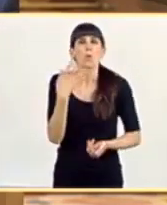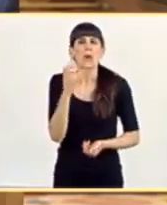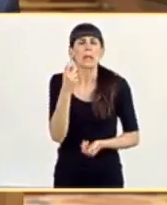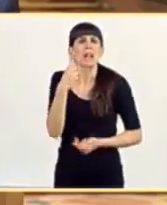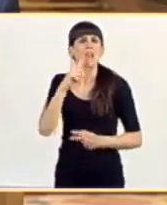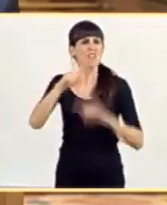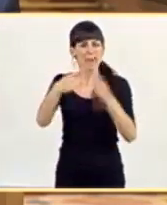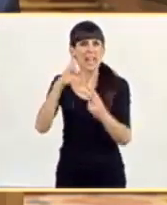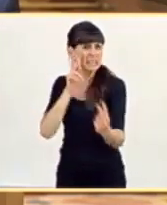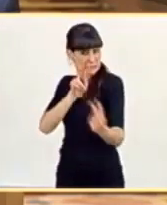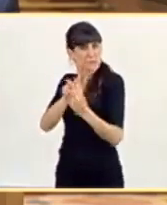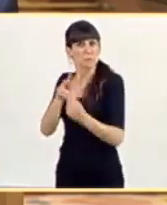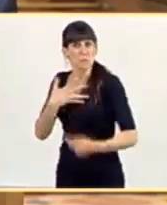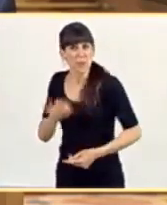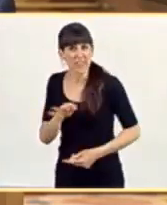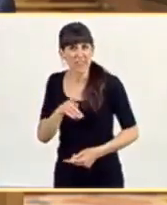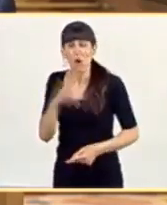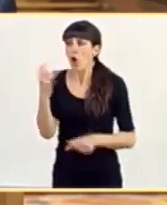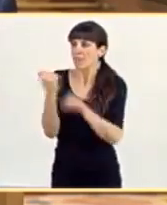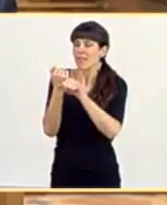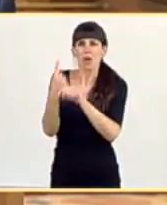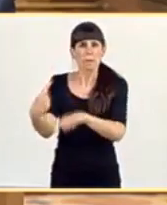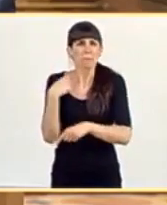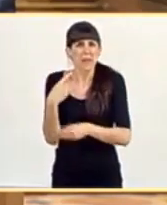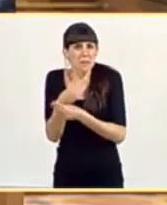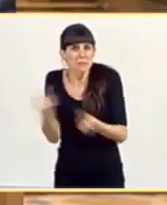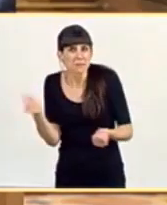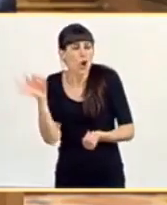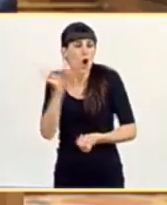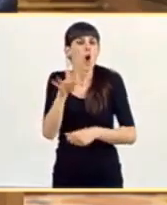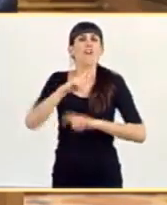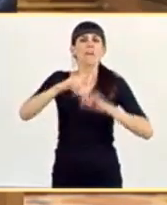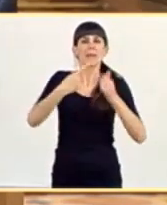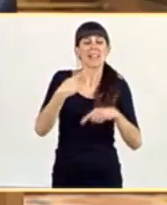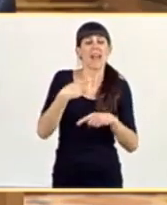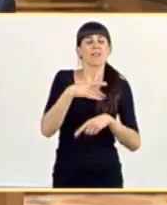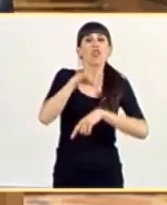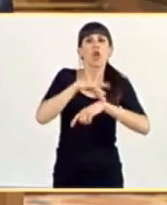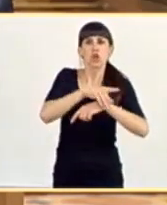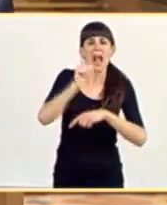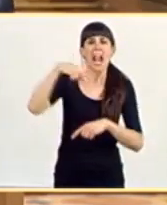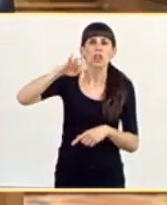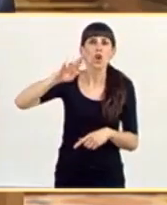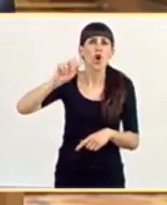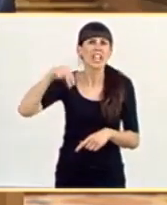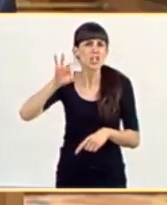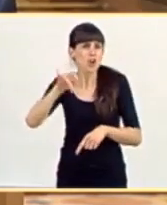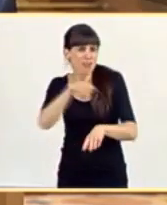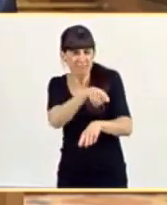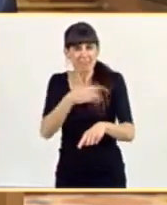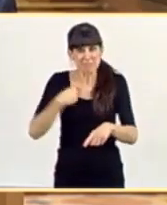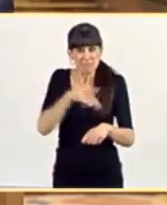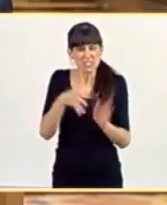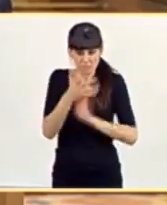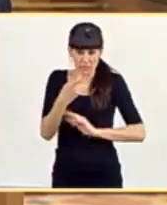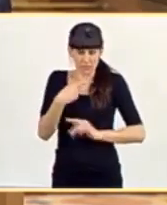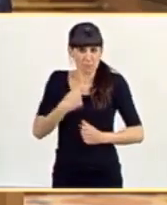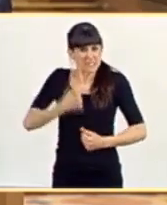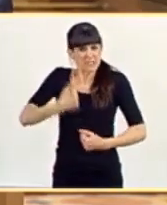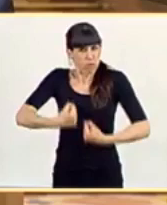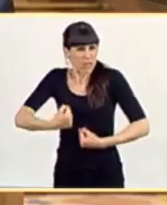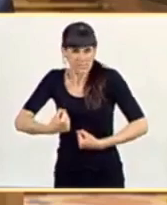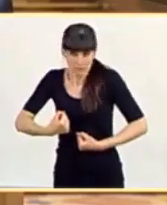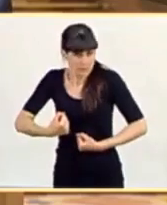familias, de los que han perdido el empleo, de la familia del doctor Antonio Gutiérrez? No solo no salimos más fuertes,